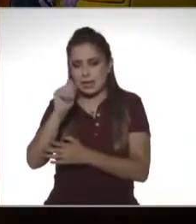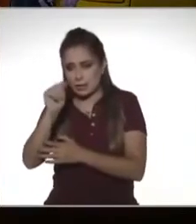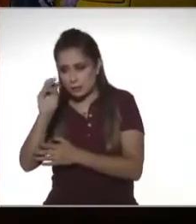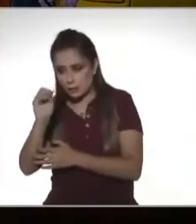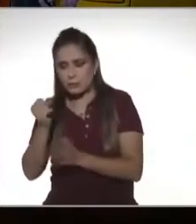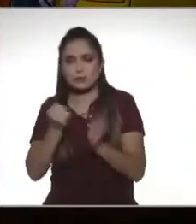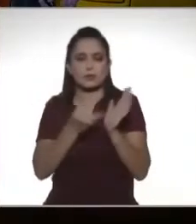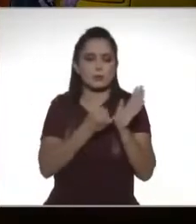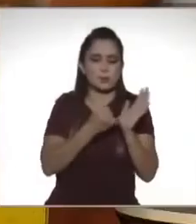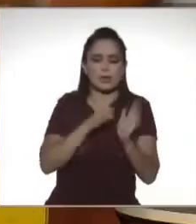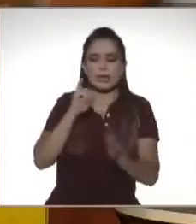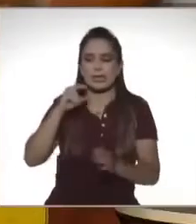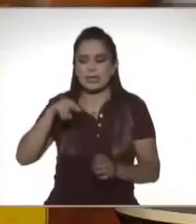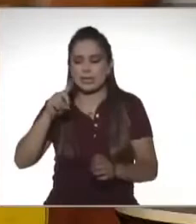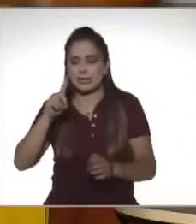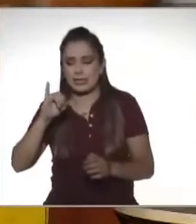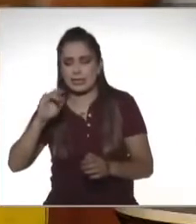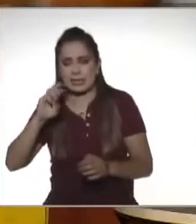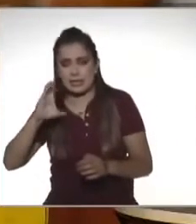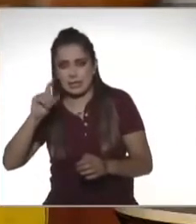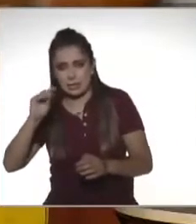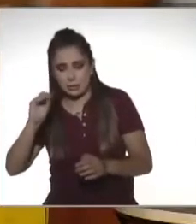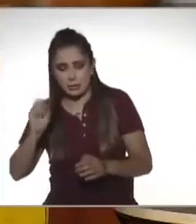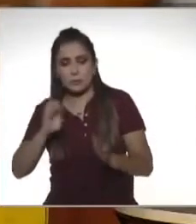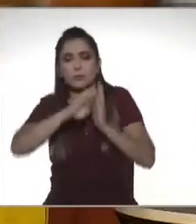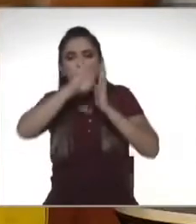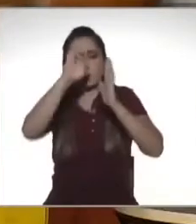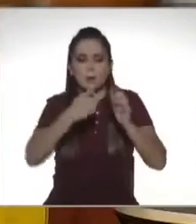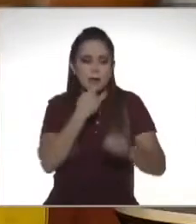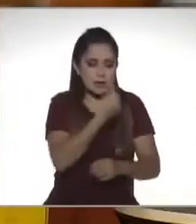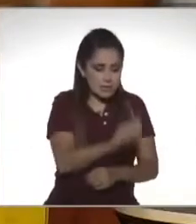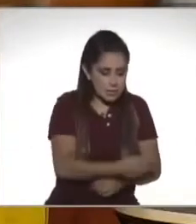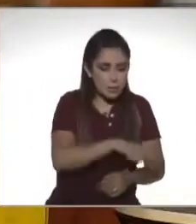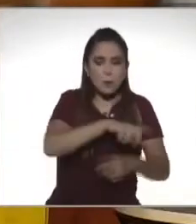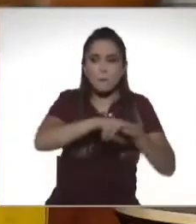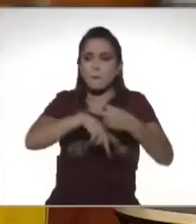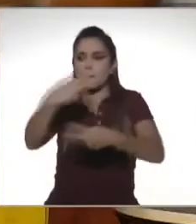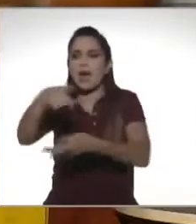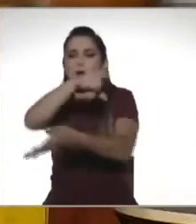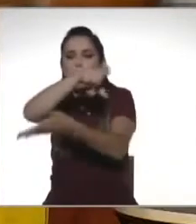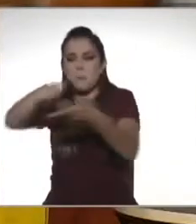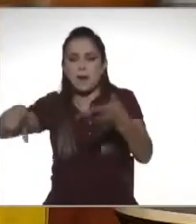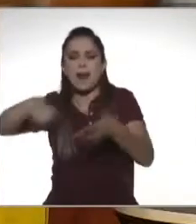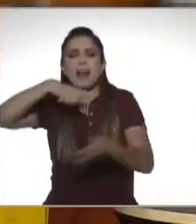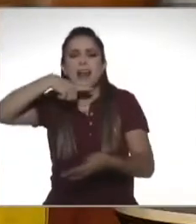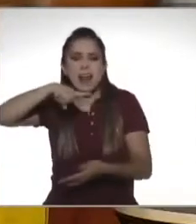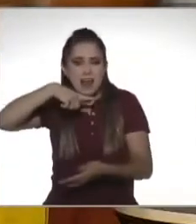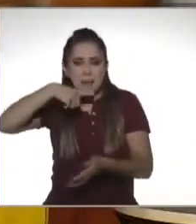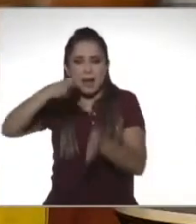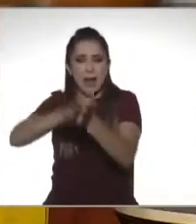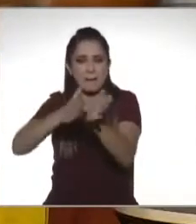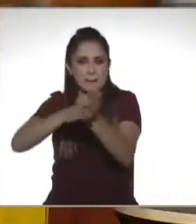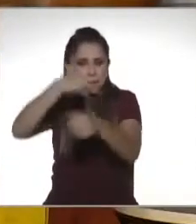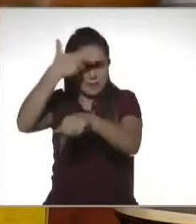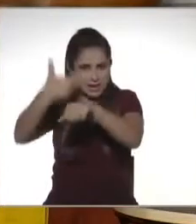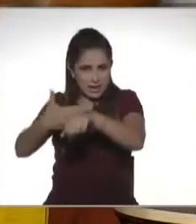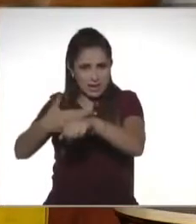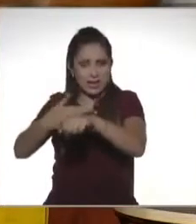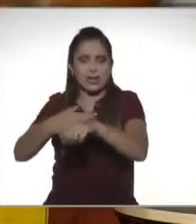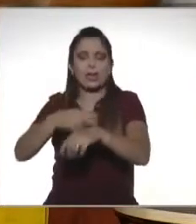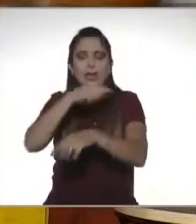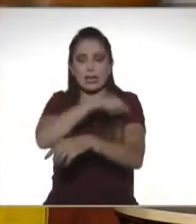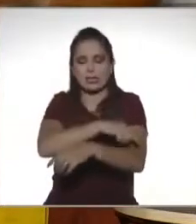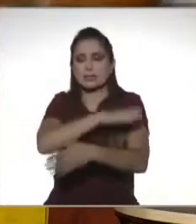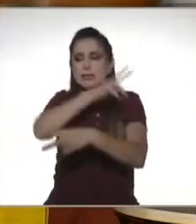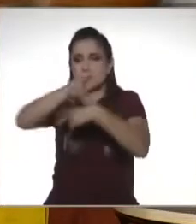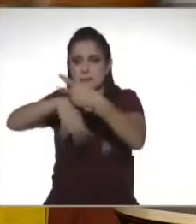indirectos. Desde, por ejemplo, el niño que va a comprar un lápiz a la papelería porque está en jardín de niños, pues